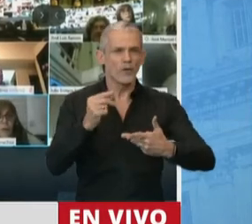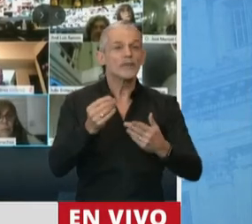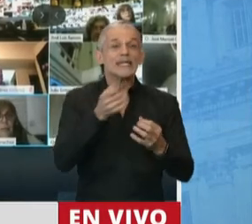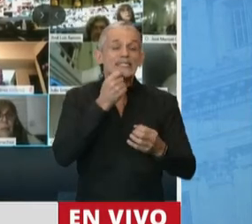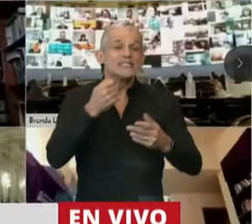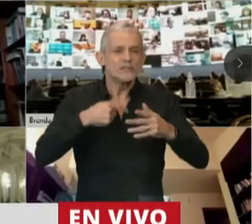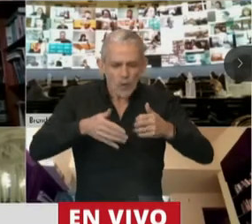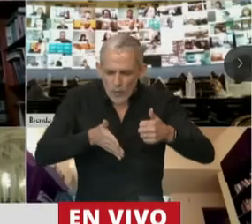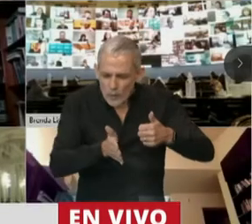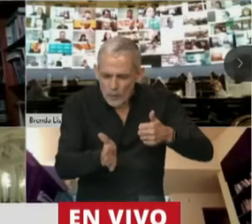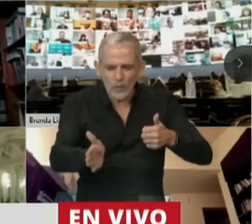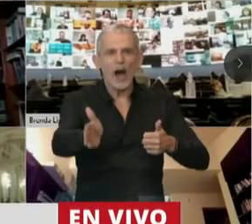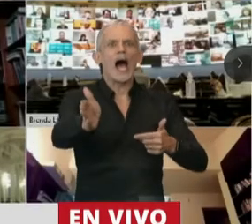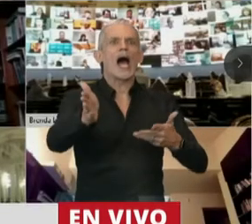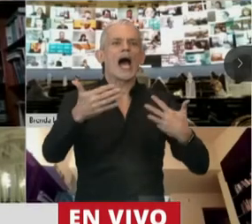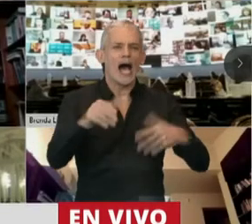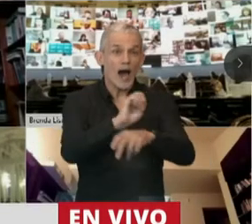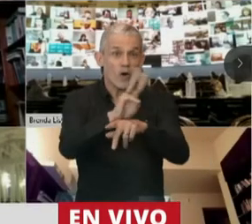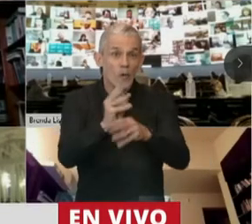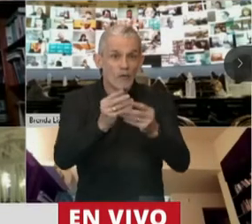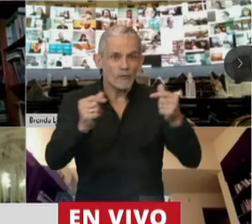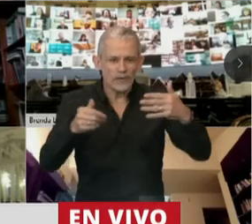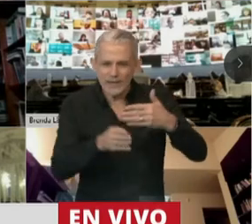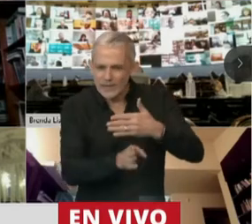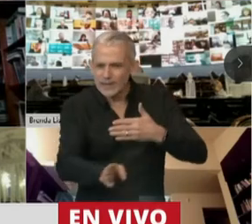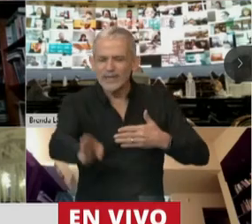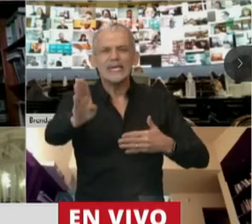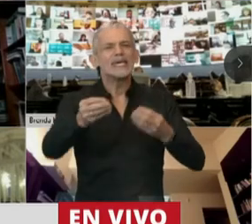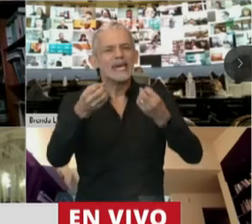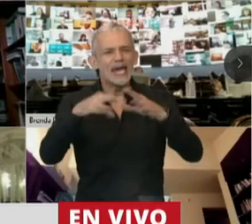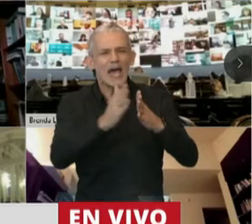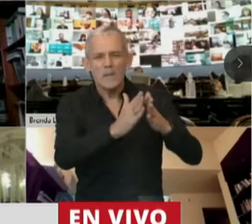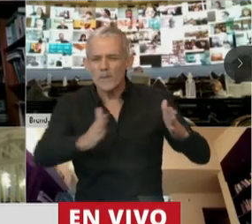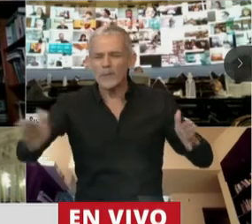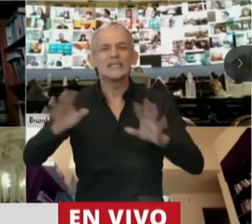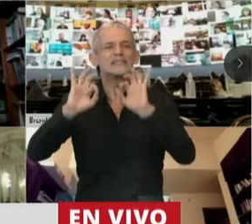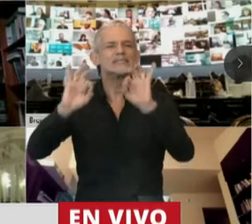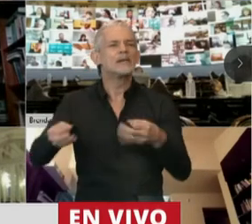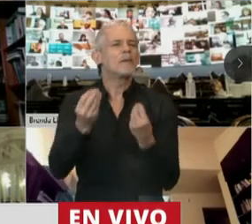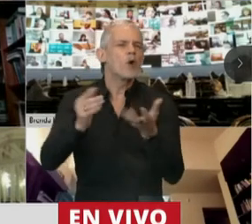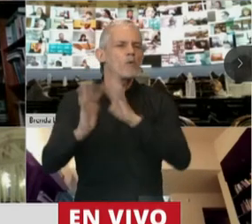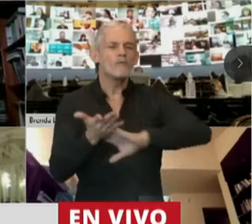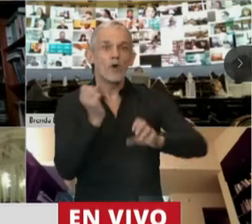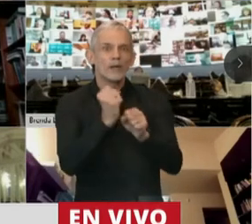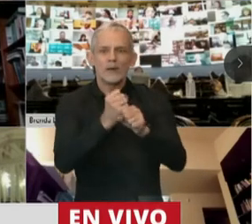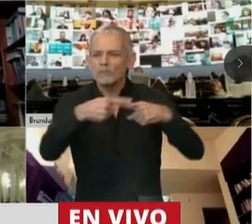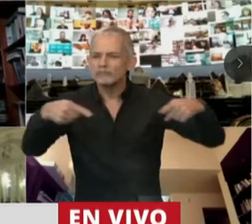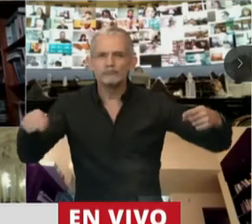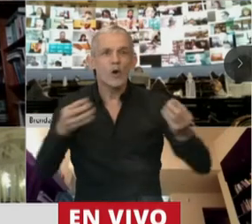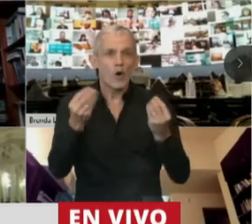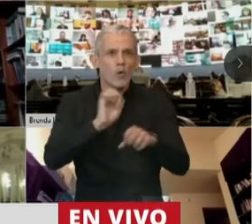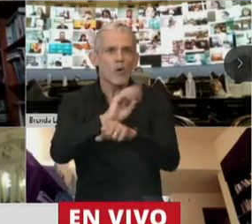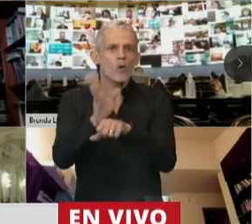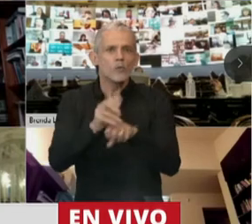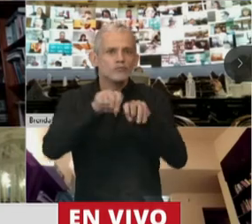andar y cuando estemos saliendo de la pandemia y cuando realmente sepamos en las condiciones que quedamos después de la